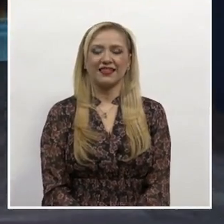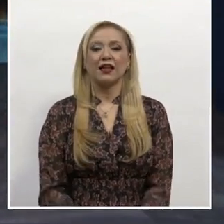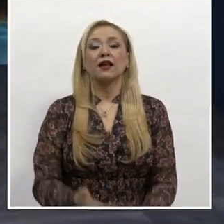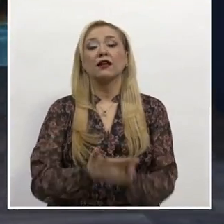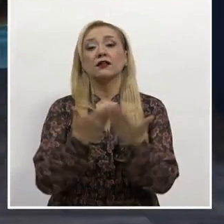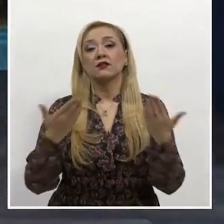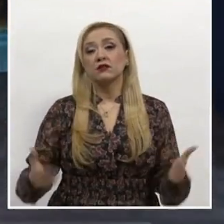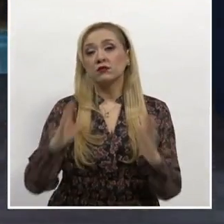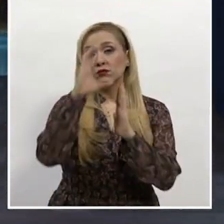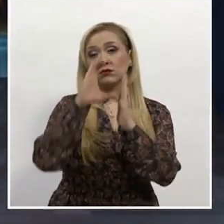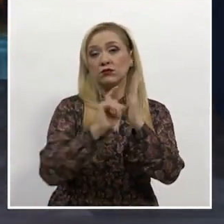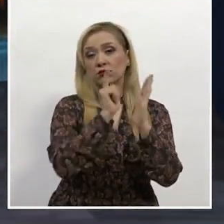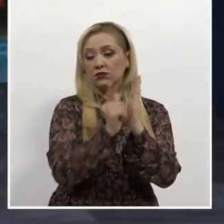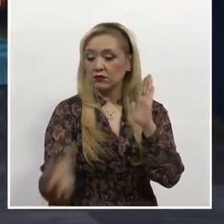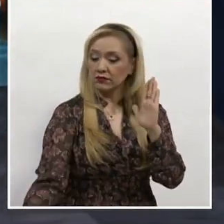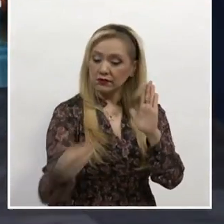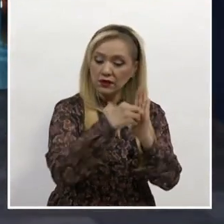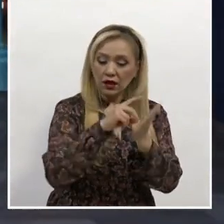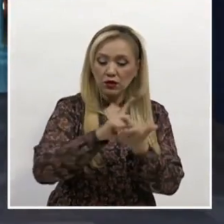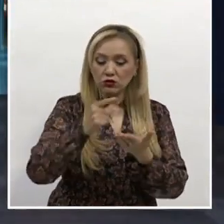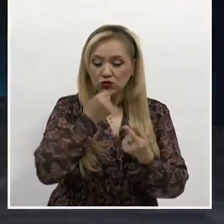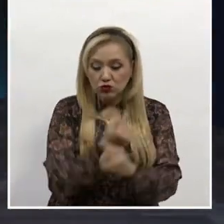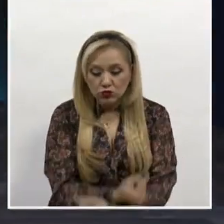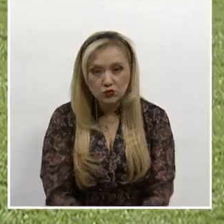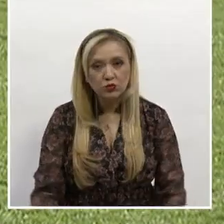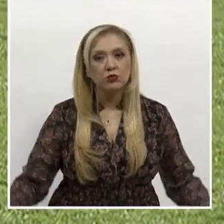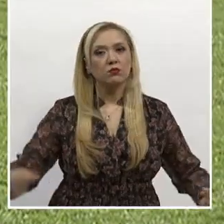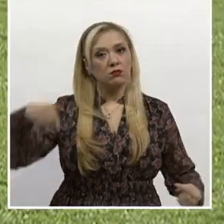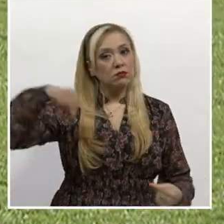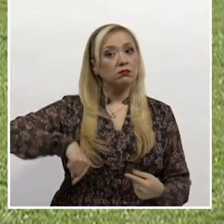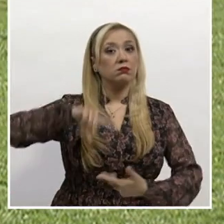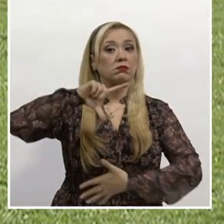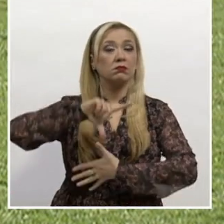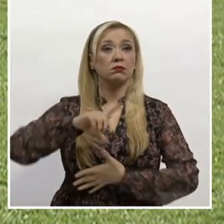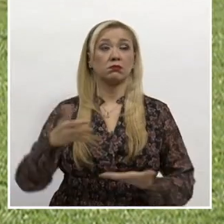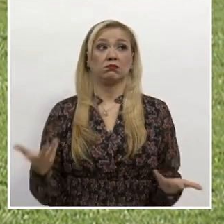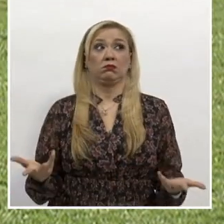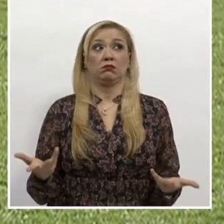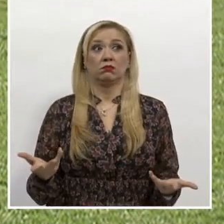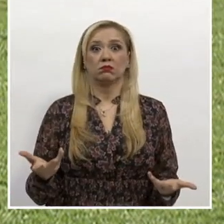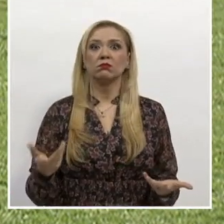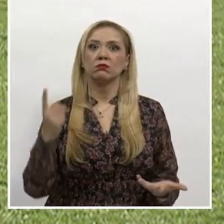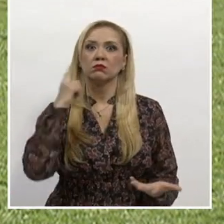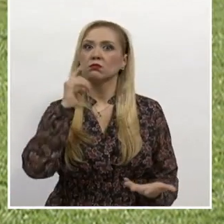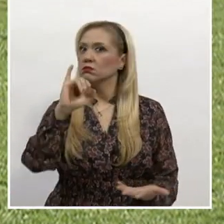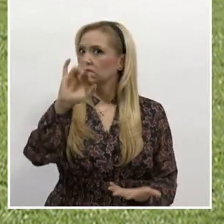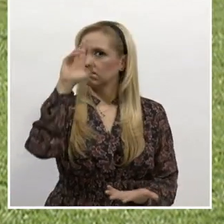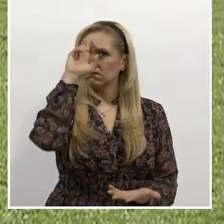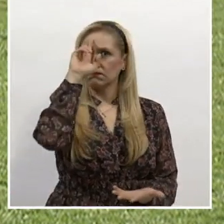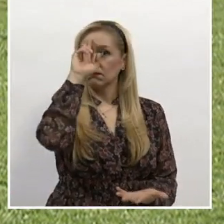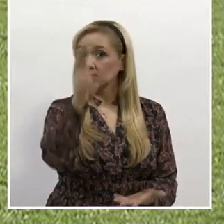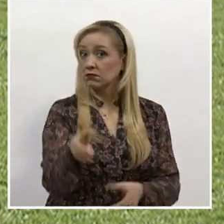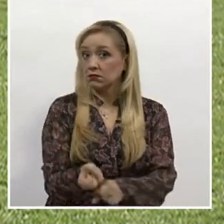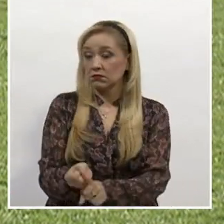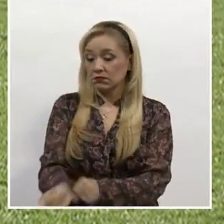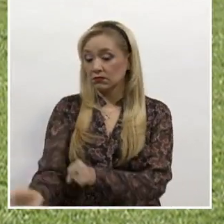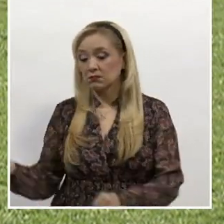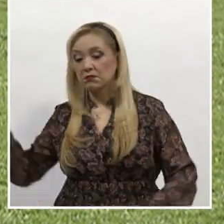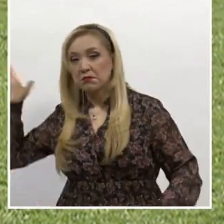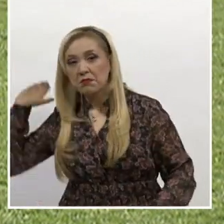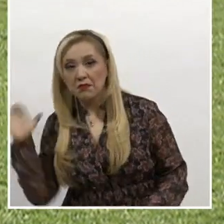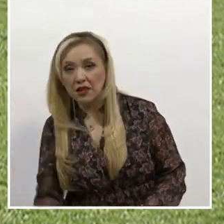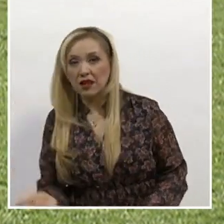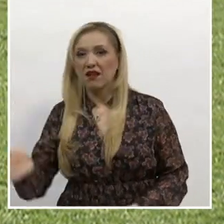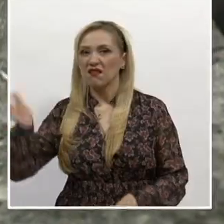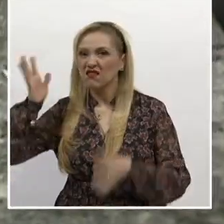La constitucionalización de los derechos de la niñez en los países de la región ha llevado a la prohibición del maltrato físico, por ejemplo, y a la necesidad de